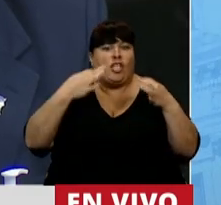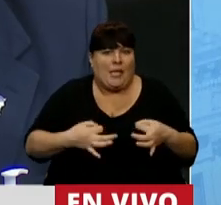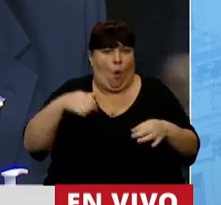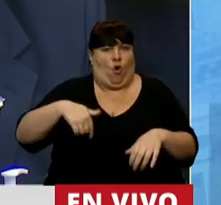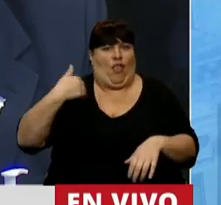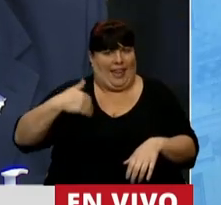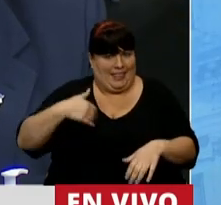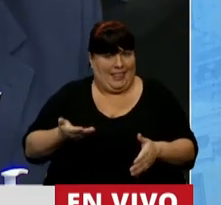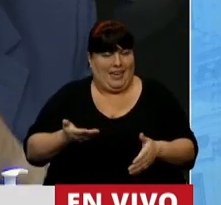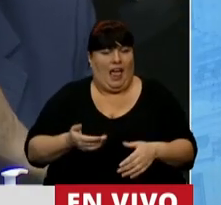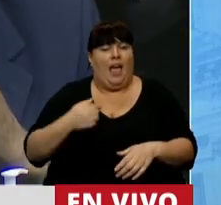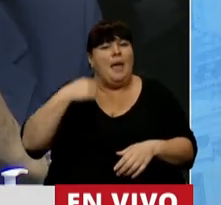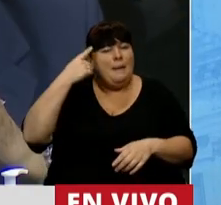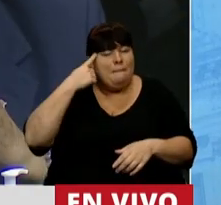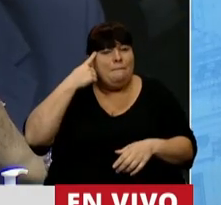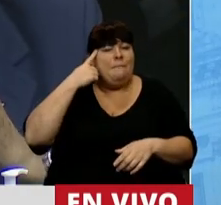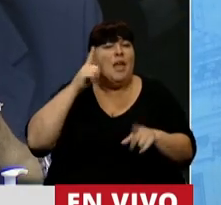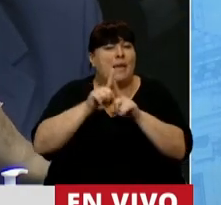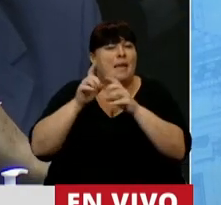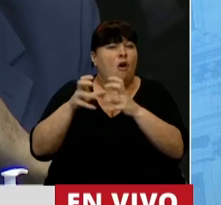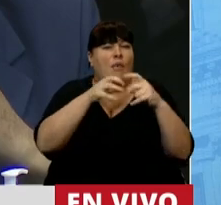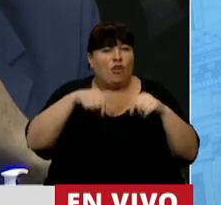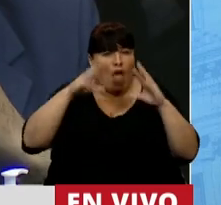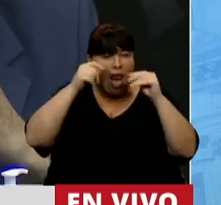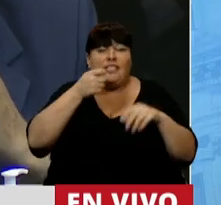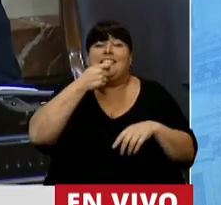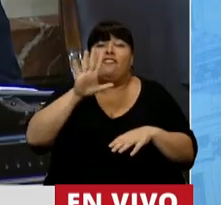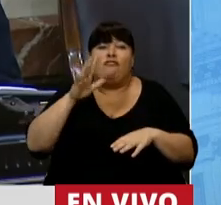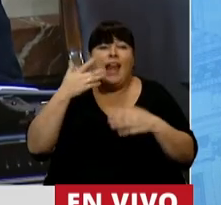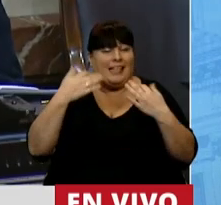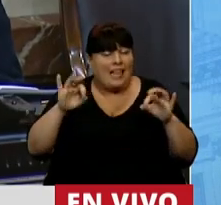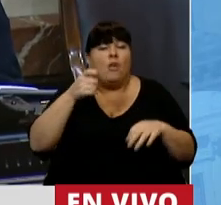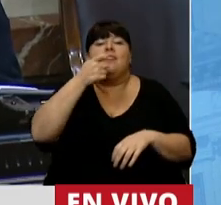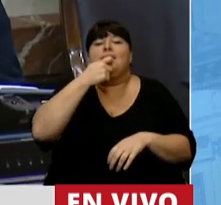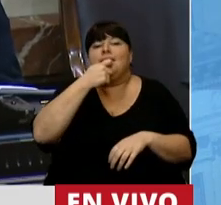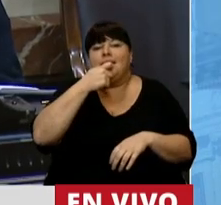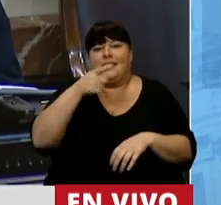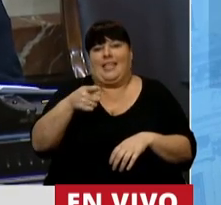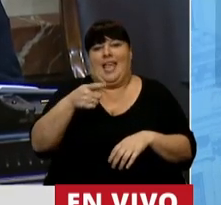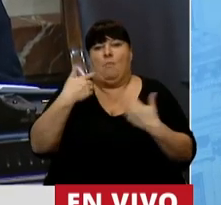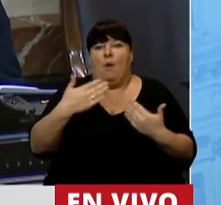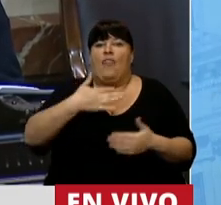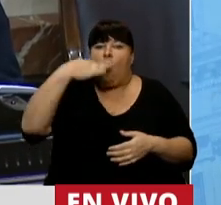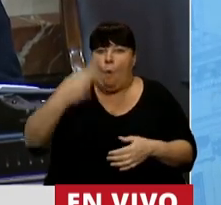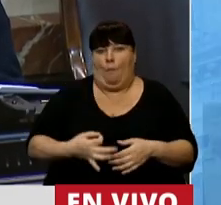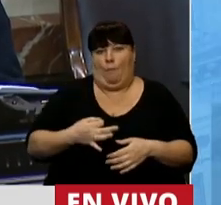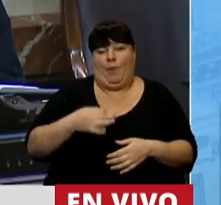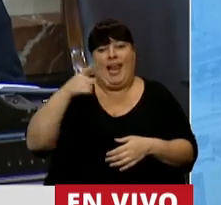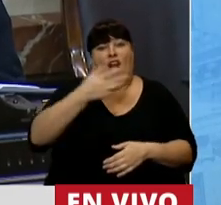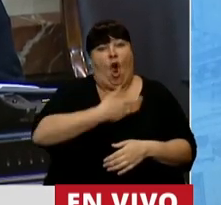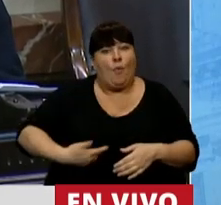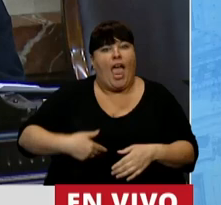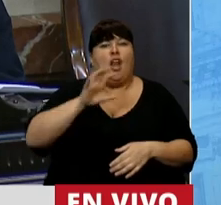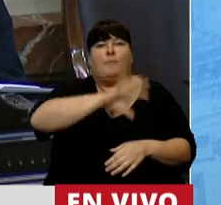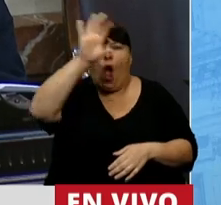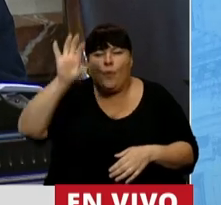en la República Argentina. Y creo que mucho de la discusión de esta noche se hubiese impedido si en definitiva se hubiese cumplimentado por parte de los gobiernos